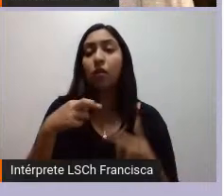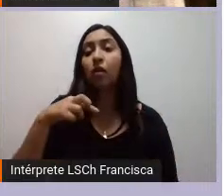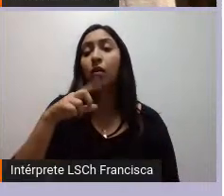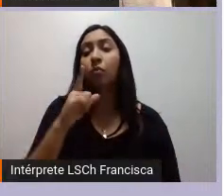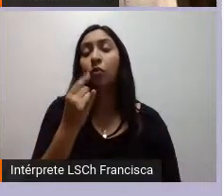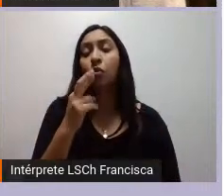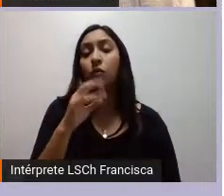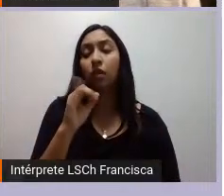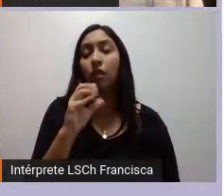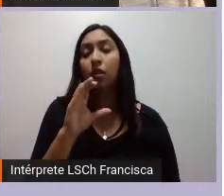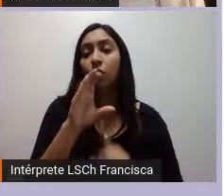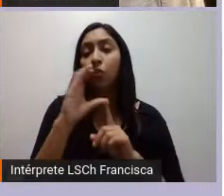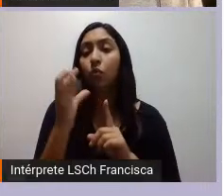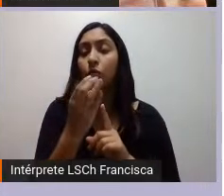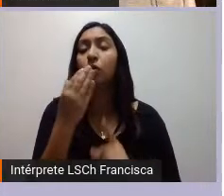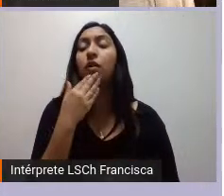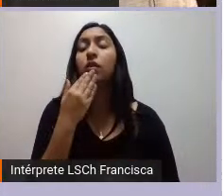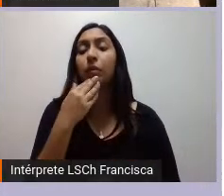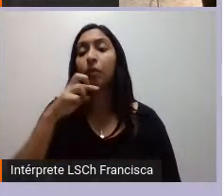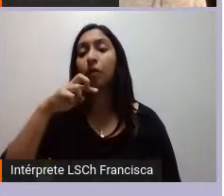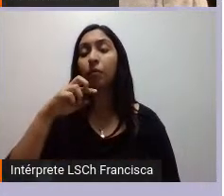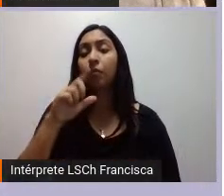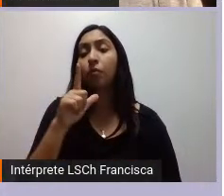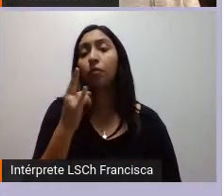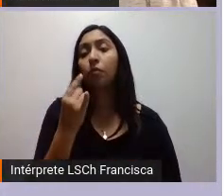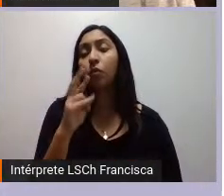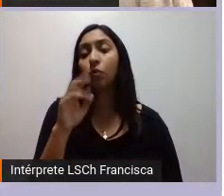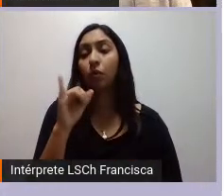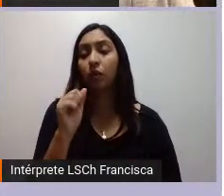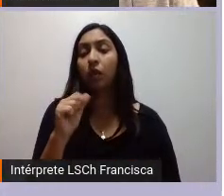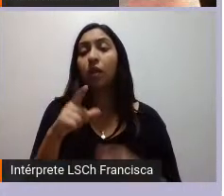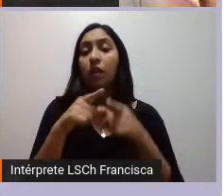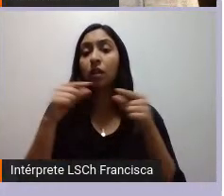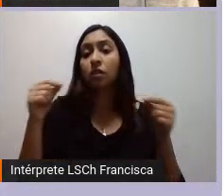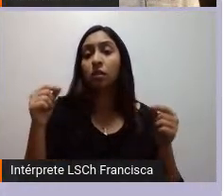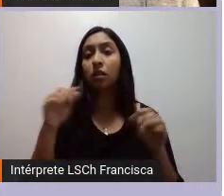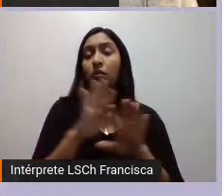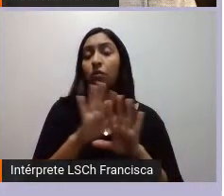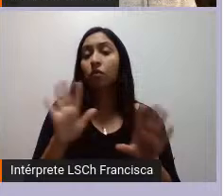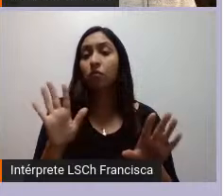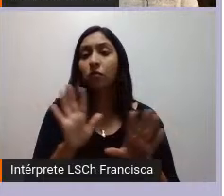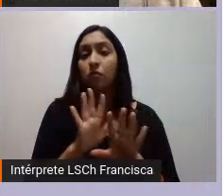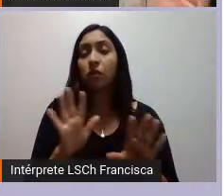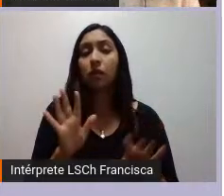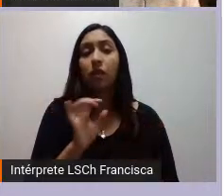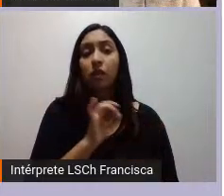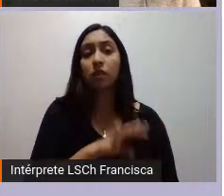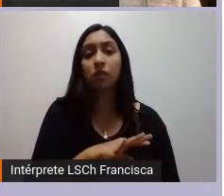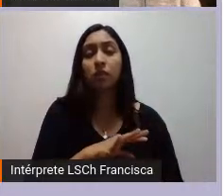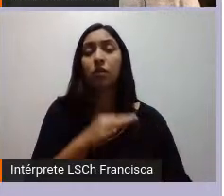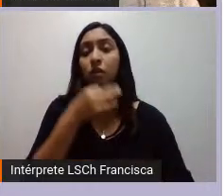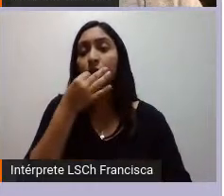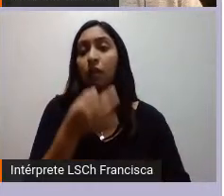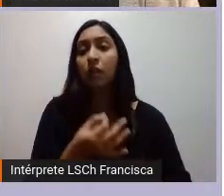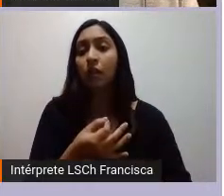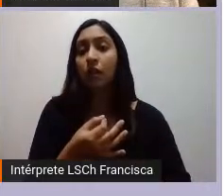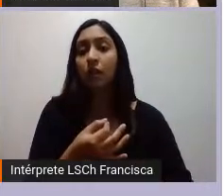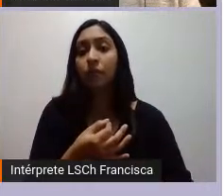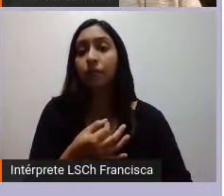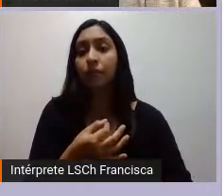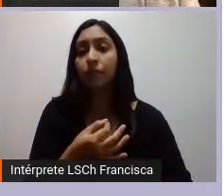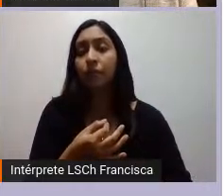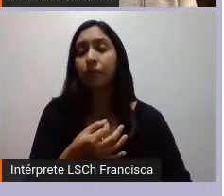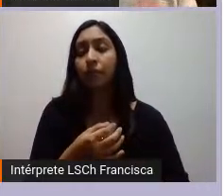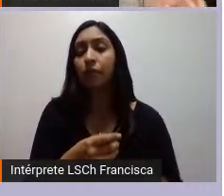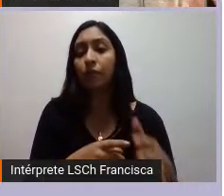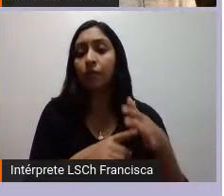yo creo que no hay ningún chileno que viva en Tirúa que siente que el municipio lo ha discriminado por no ser indígena al contrario se ha